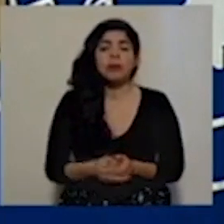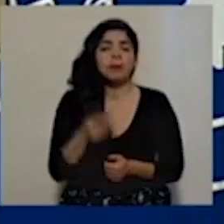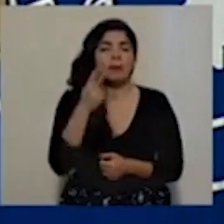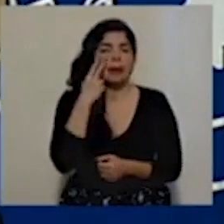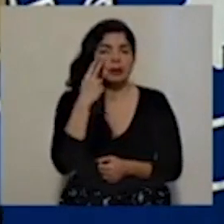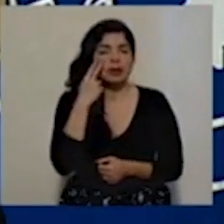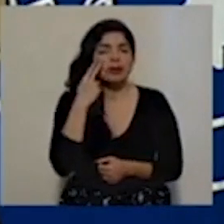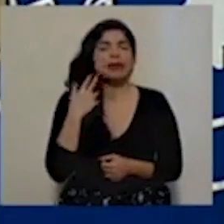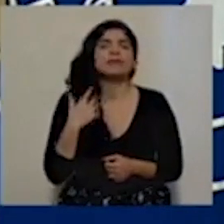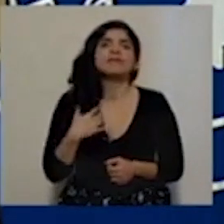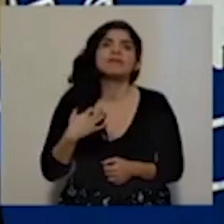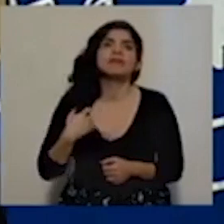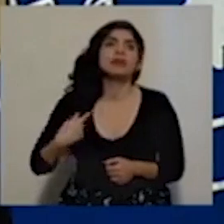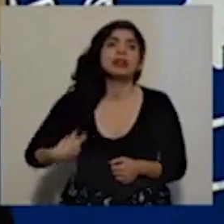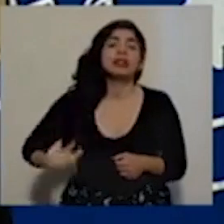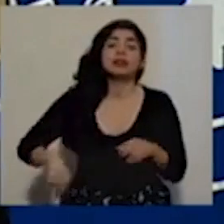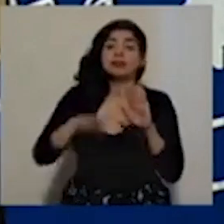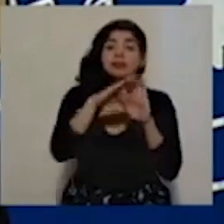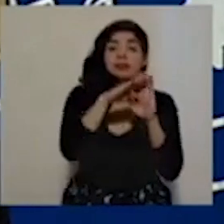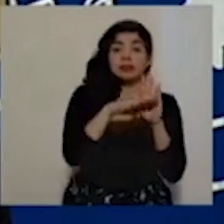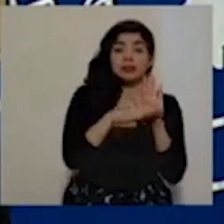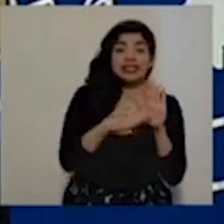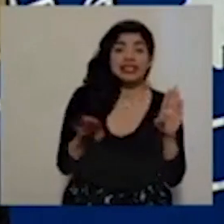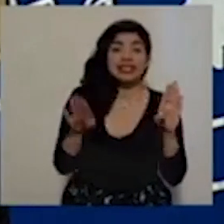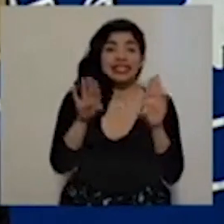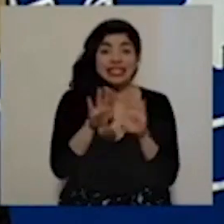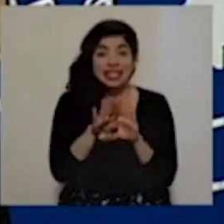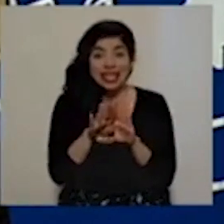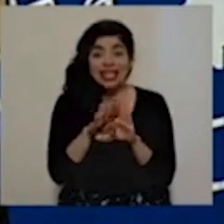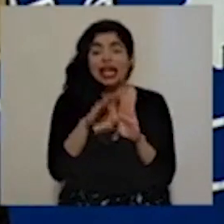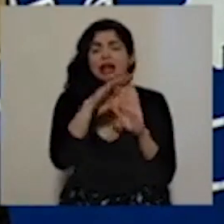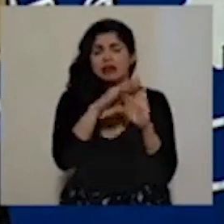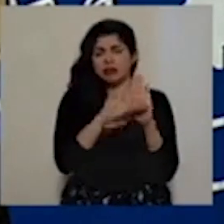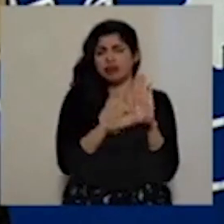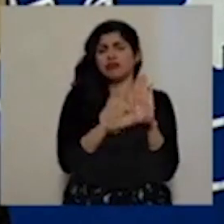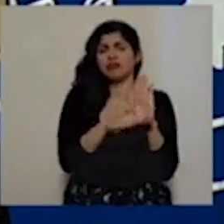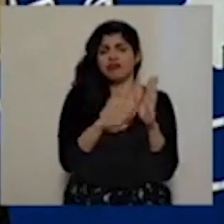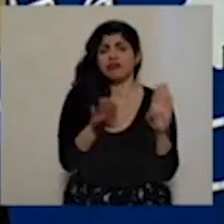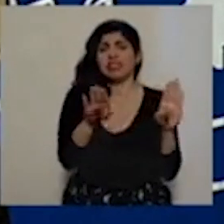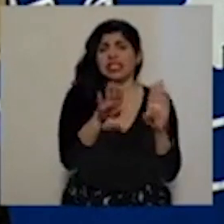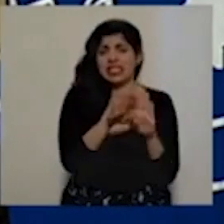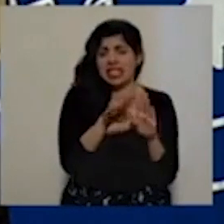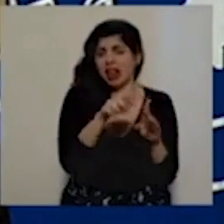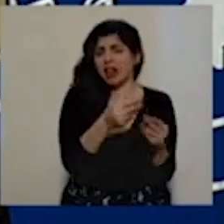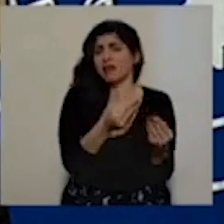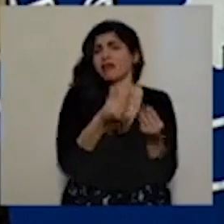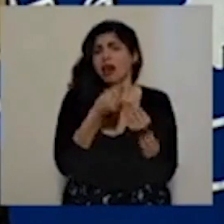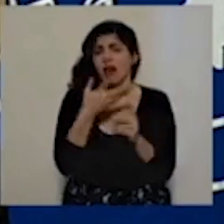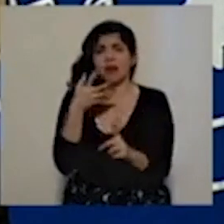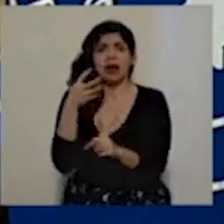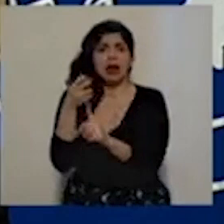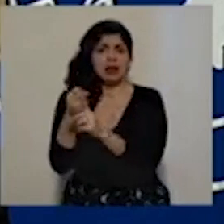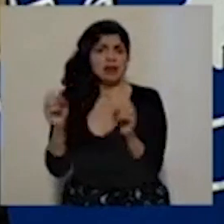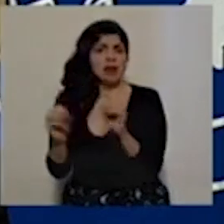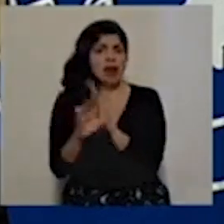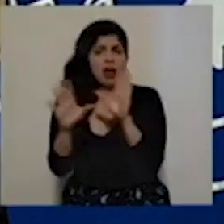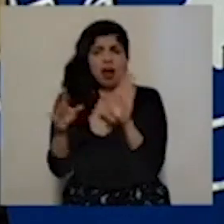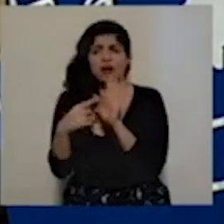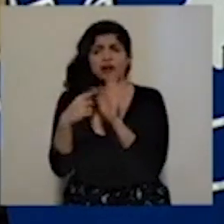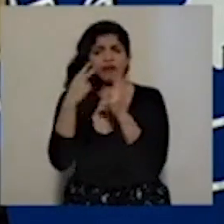Vamos a ver, con las medidas de cierre, pues, las medidas sí tienen un impacto, un impacto demostrado. Entonces, sí